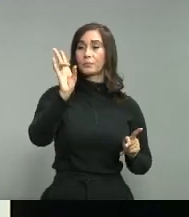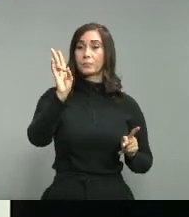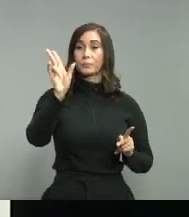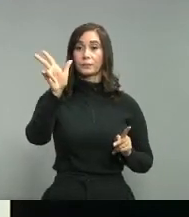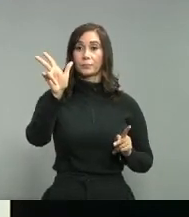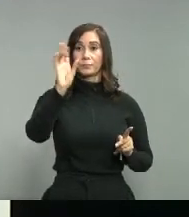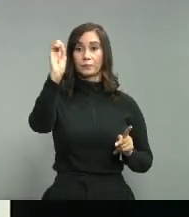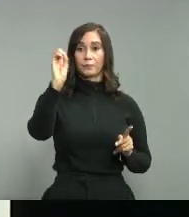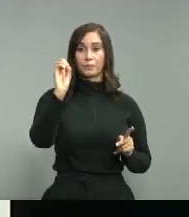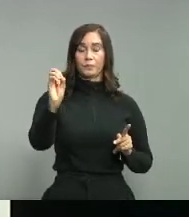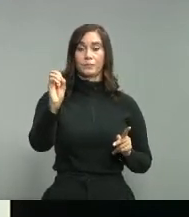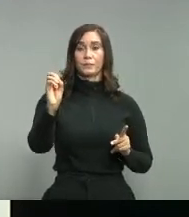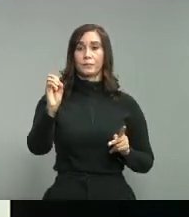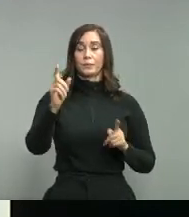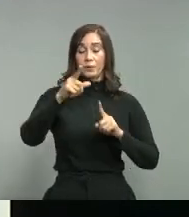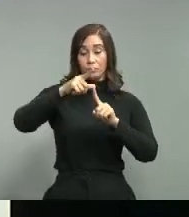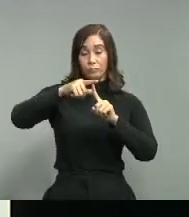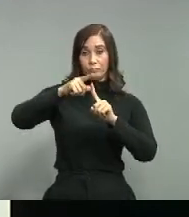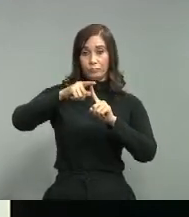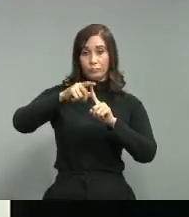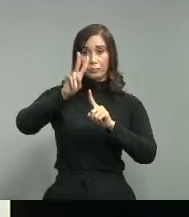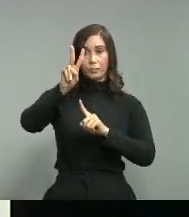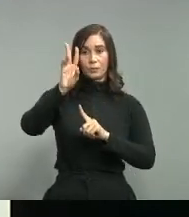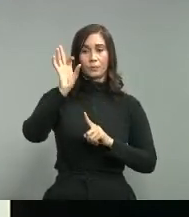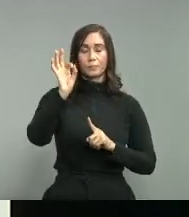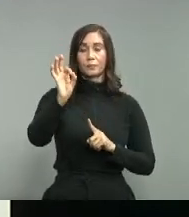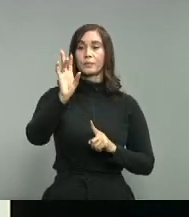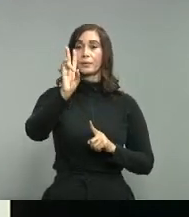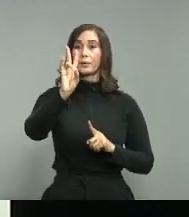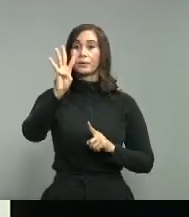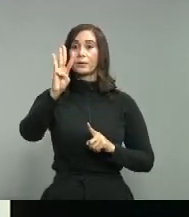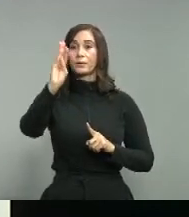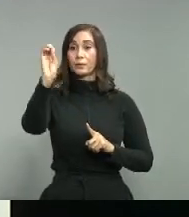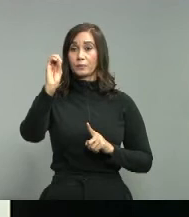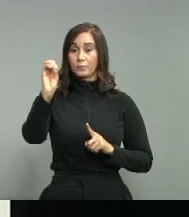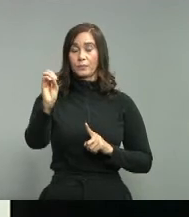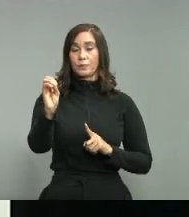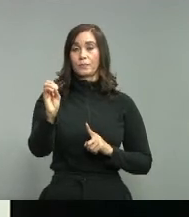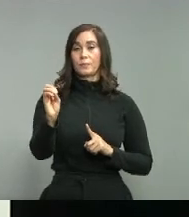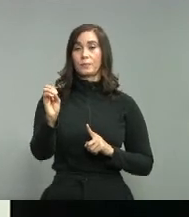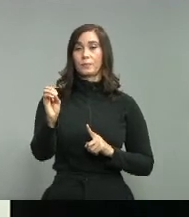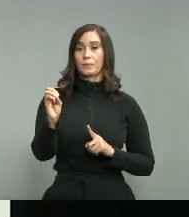por ciento san cristóbal 2 punto 74 por ciento